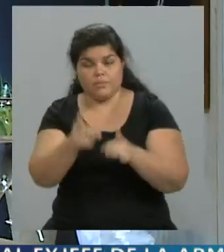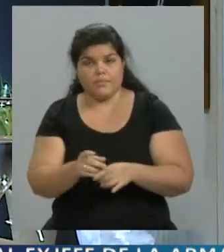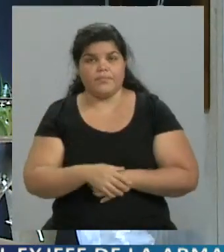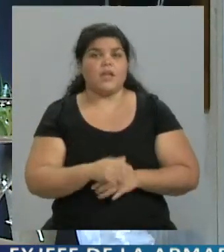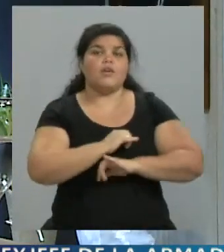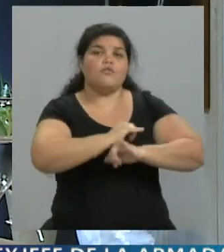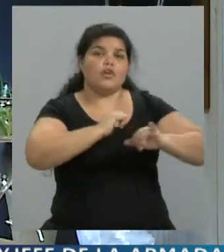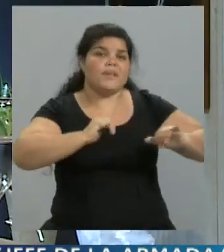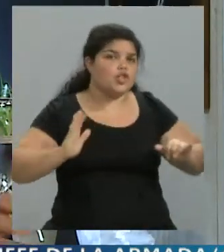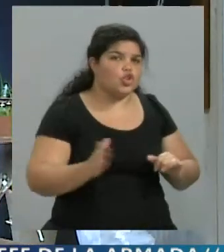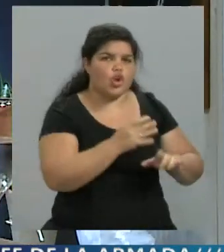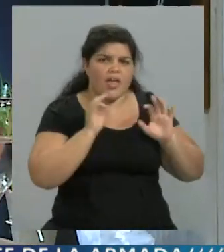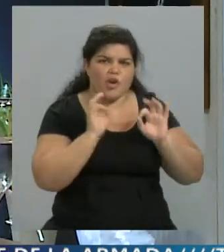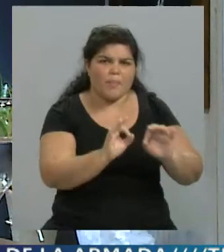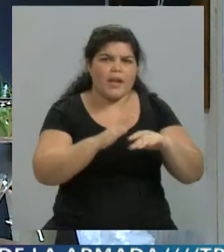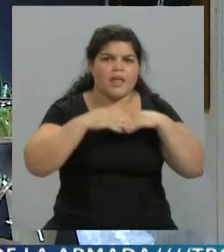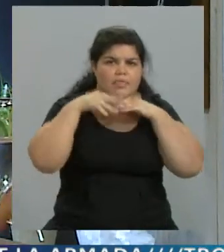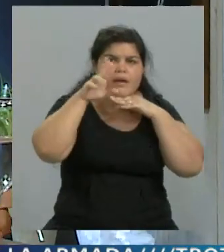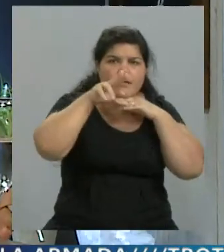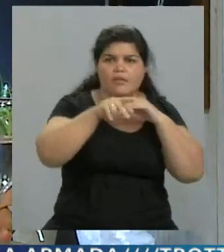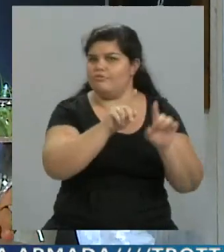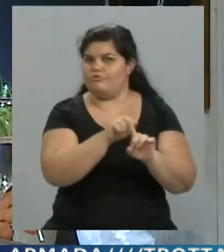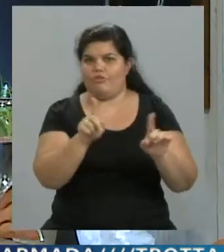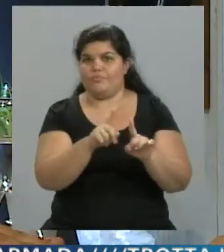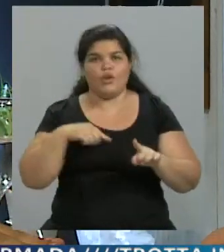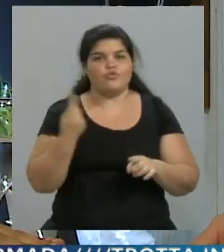la información y acá tenemos buena información porque somos así con clave de orar. No queda otra, amor.